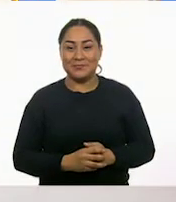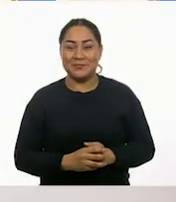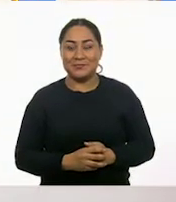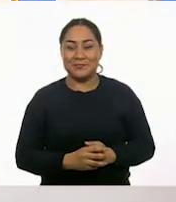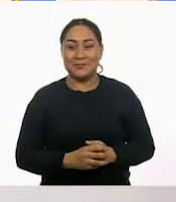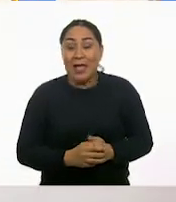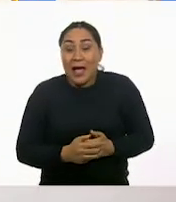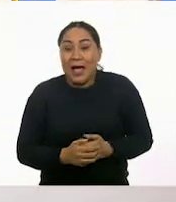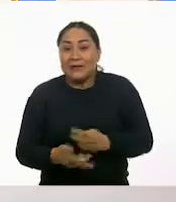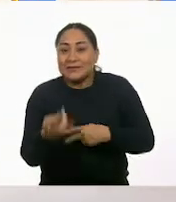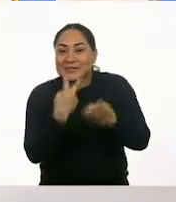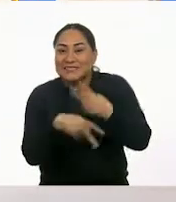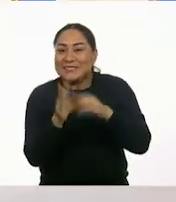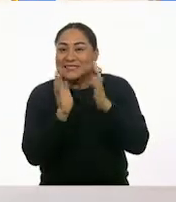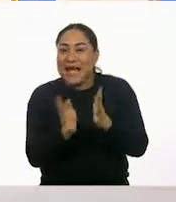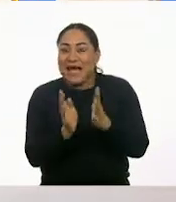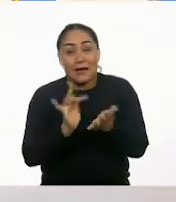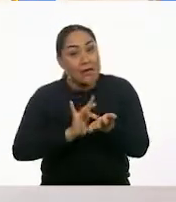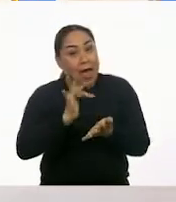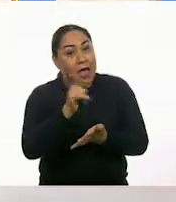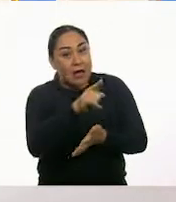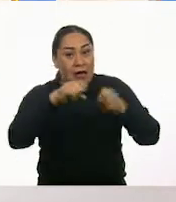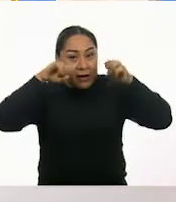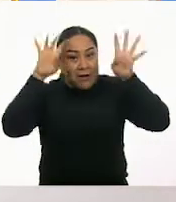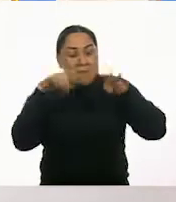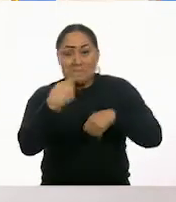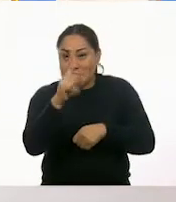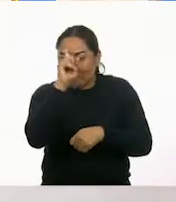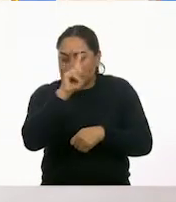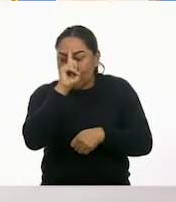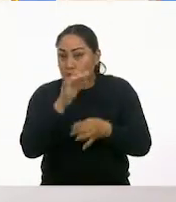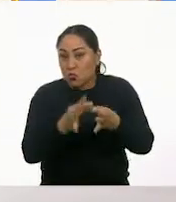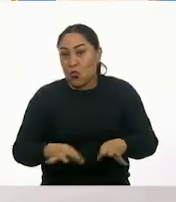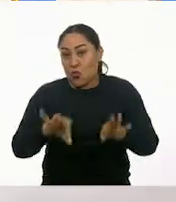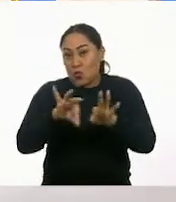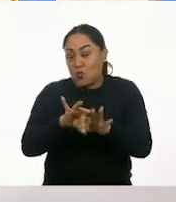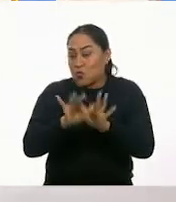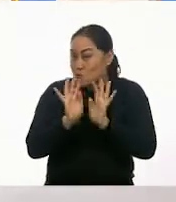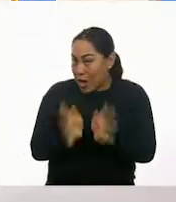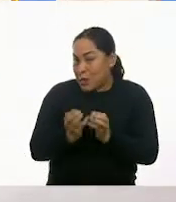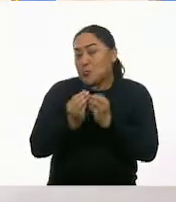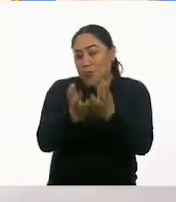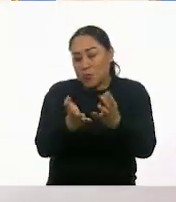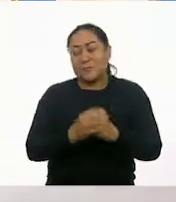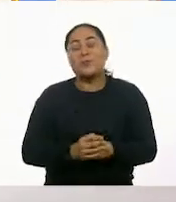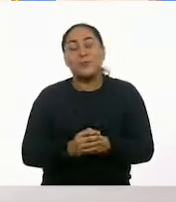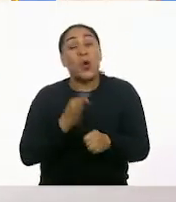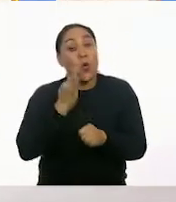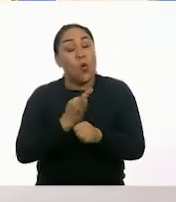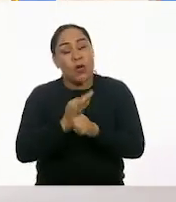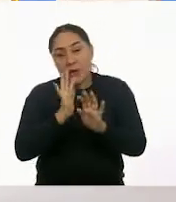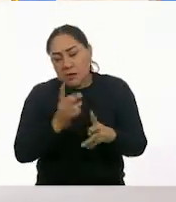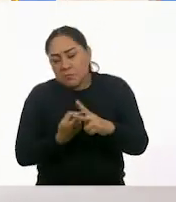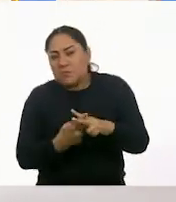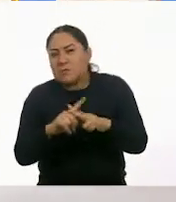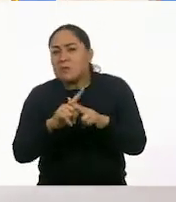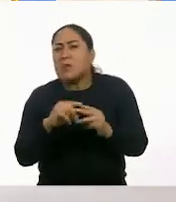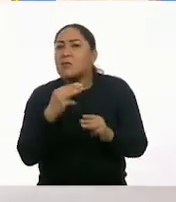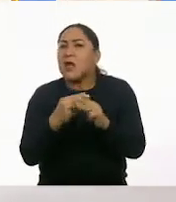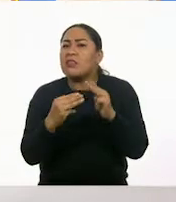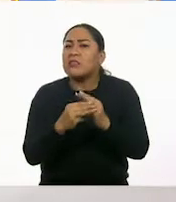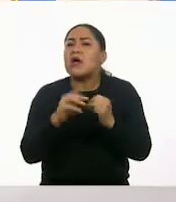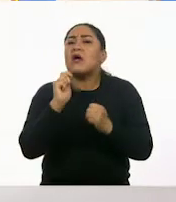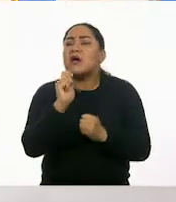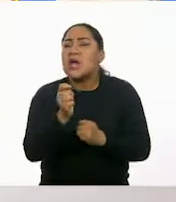¡Oh! Ya están de regreso. Gracias a Jolisto por esta información muy importante que nos acabas de dar. Y vamos a comenzar con la asignatura de hoy, que es